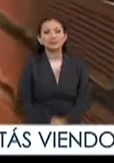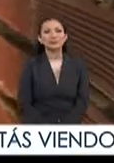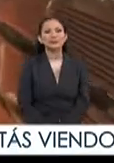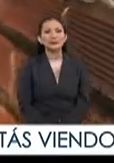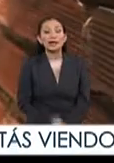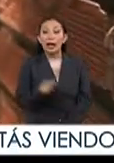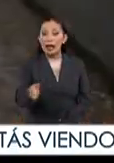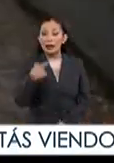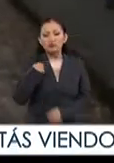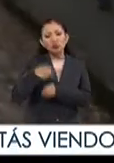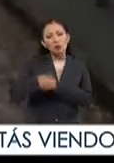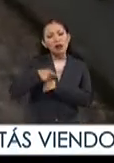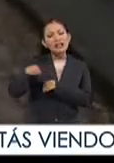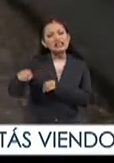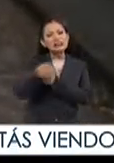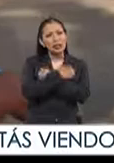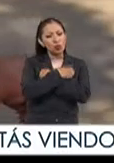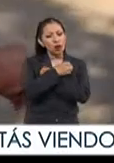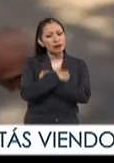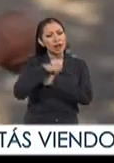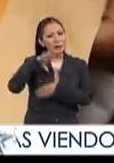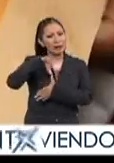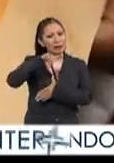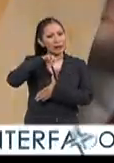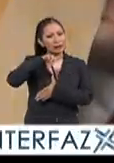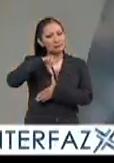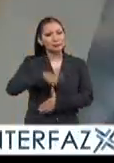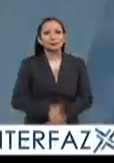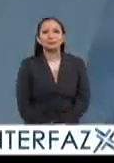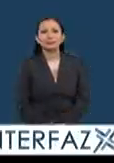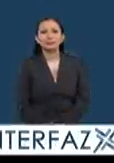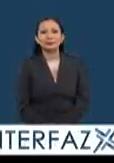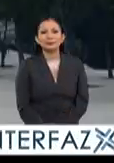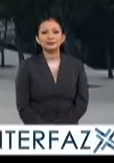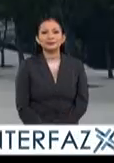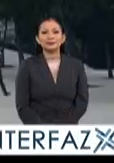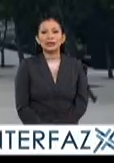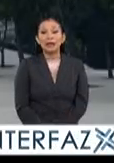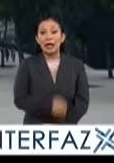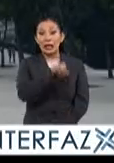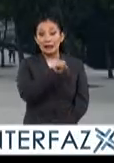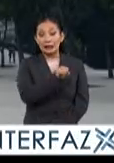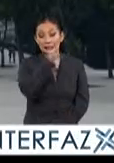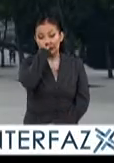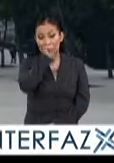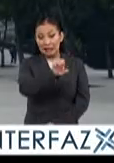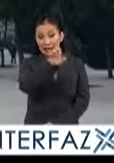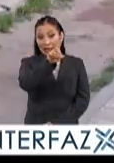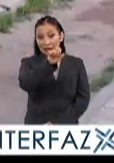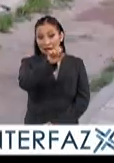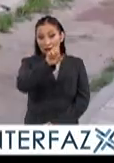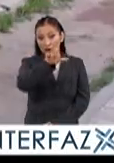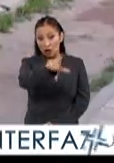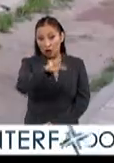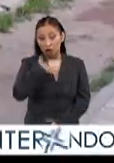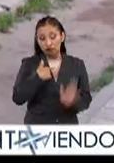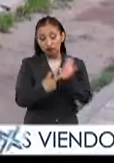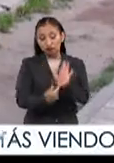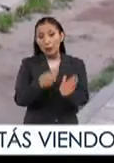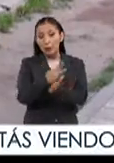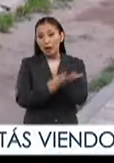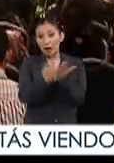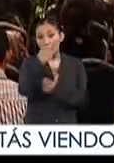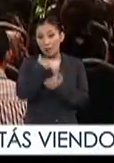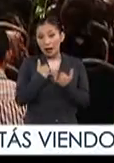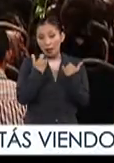del día, Indicadores de la Educación América Latina. La Secretaría de Desarrollo Social ofrece un programa para